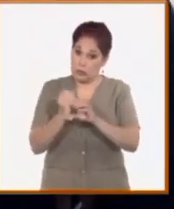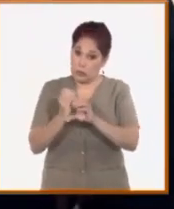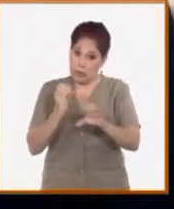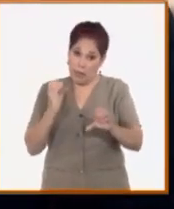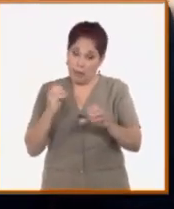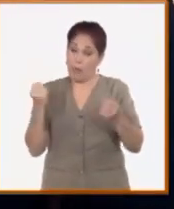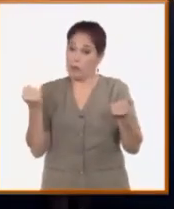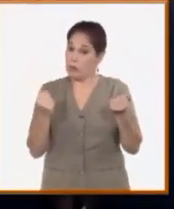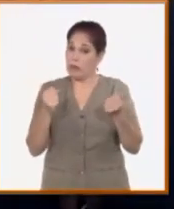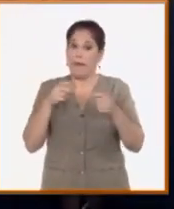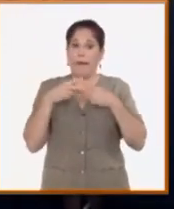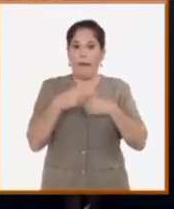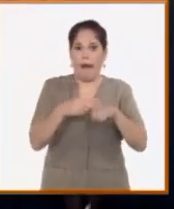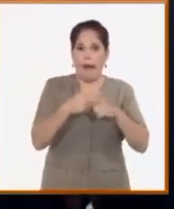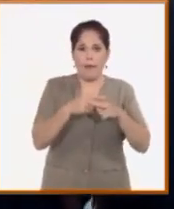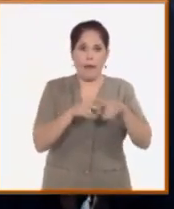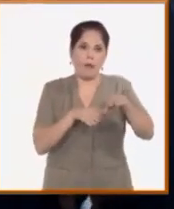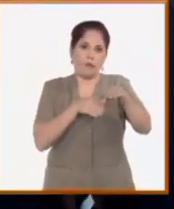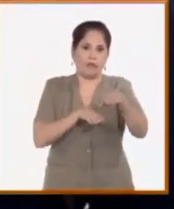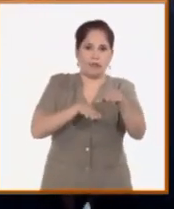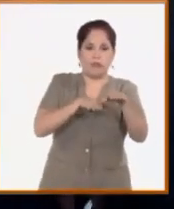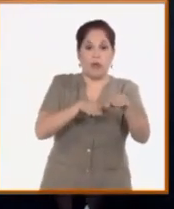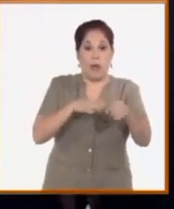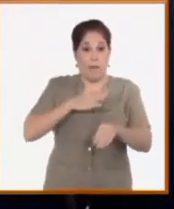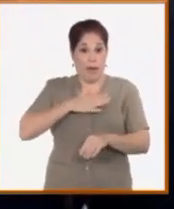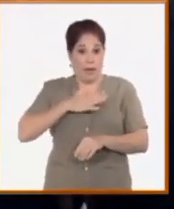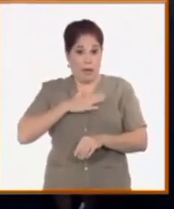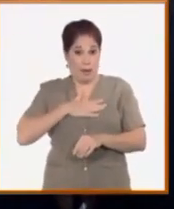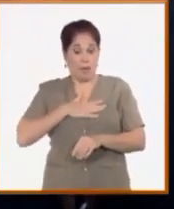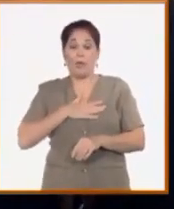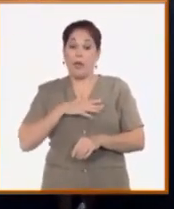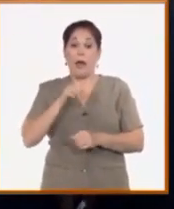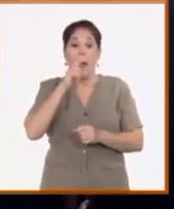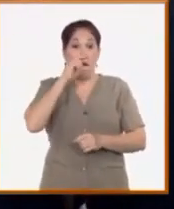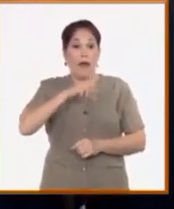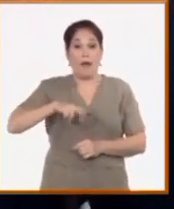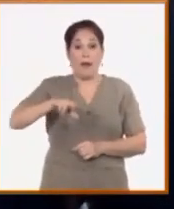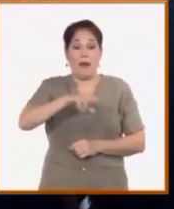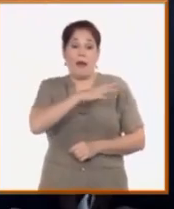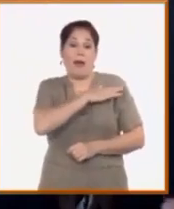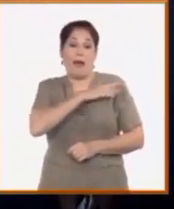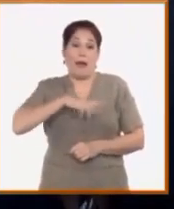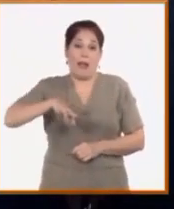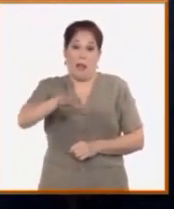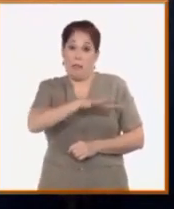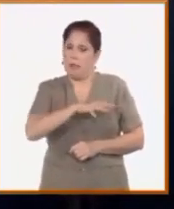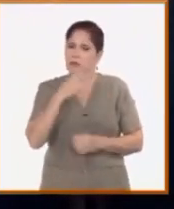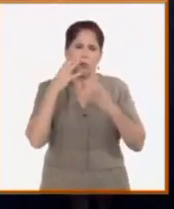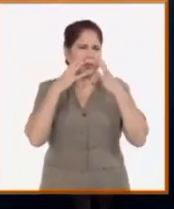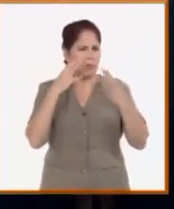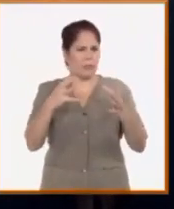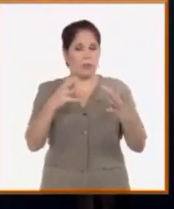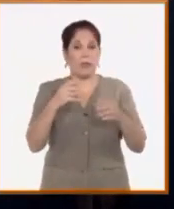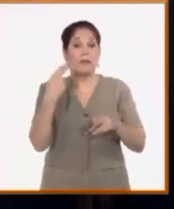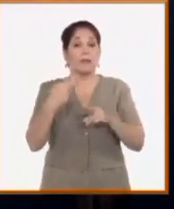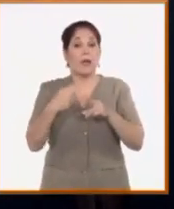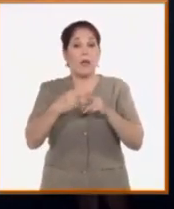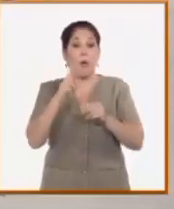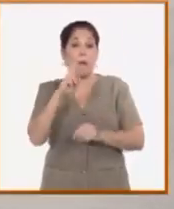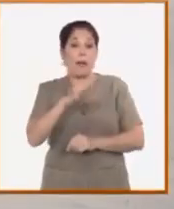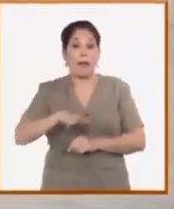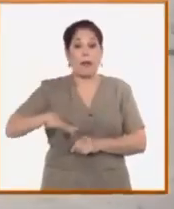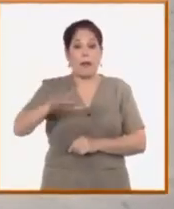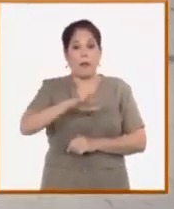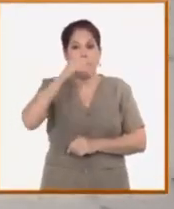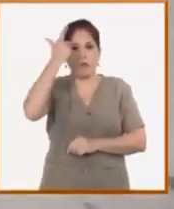calles las están arreglando, las guaguas no están entrando, y por lo menos fluye bastante para el personal, porque es una población muy grande que hay